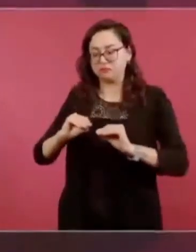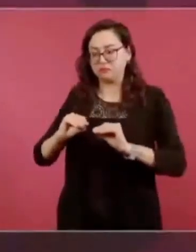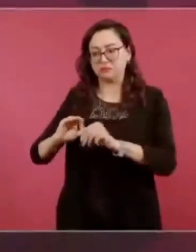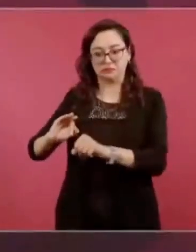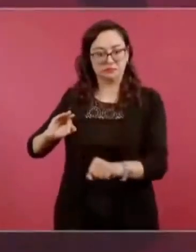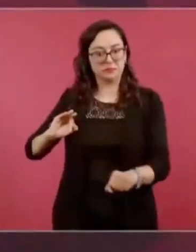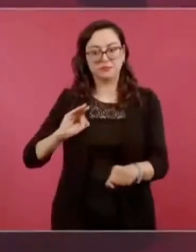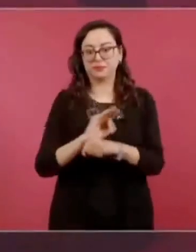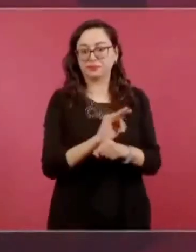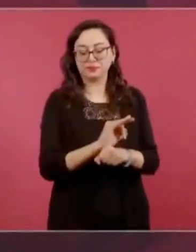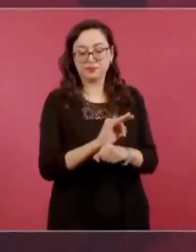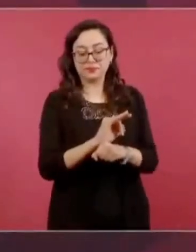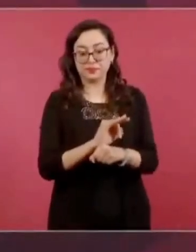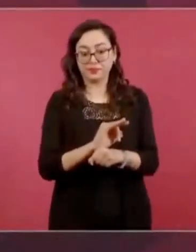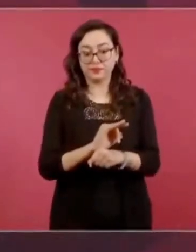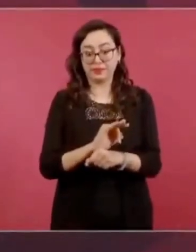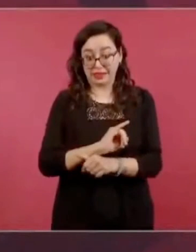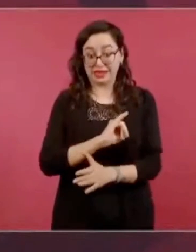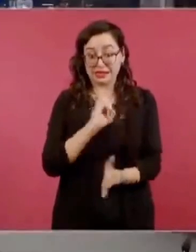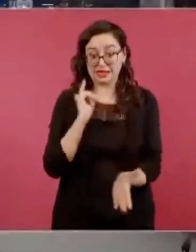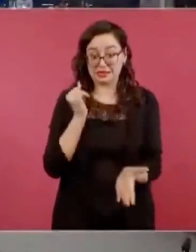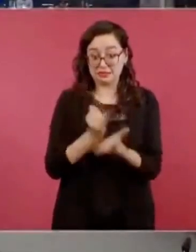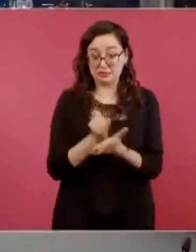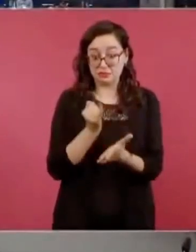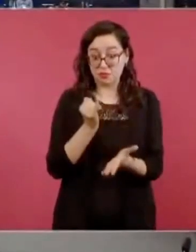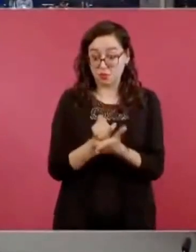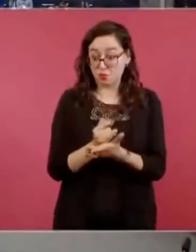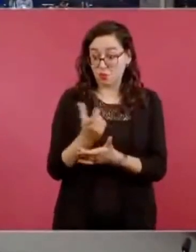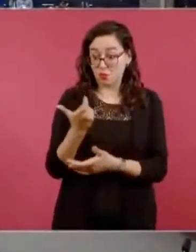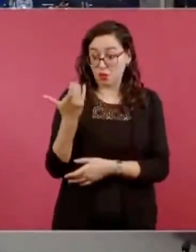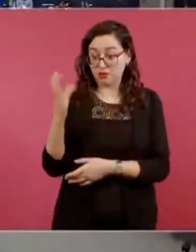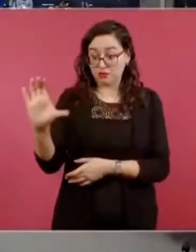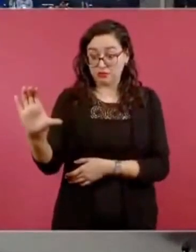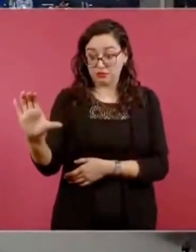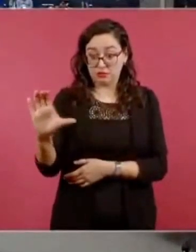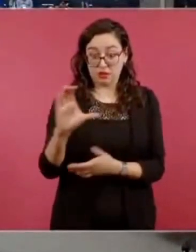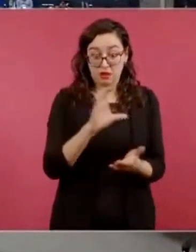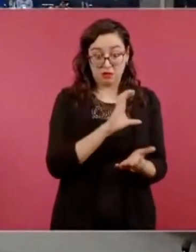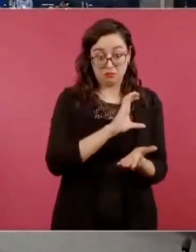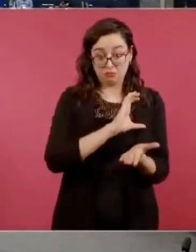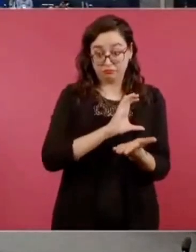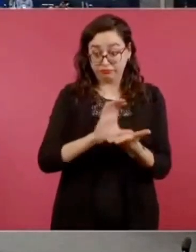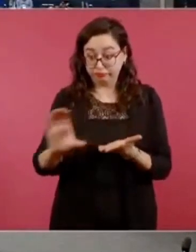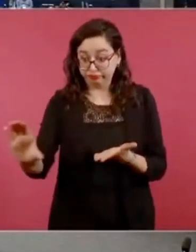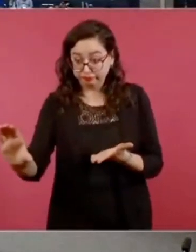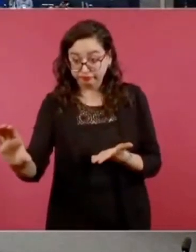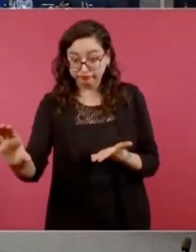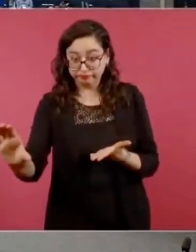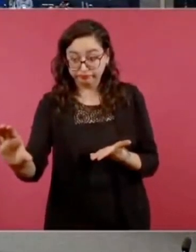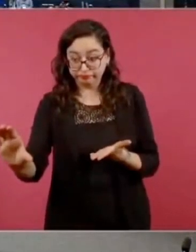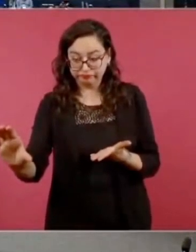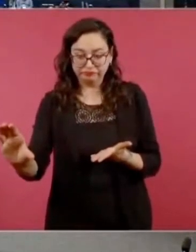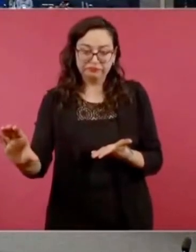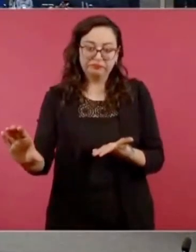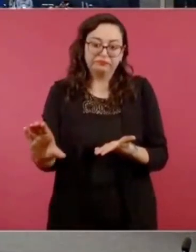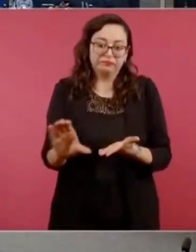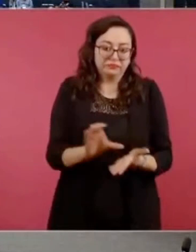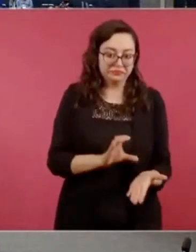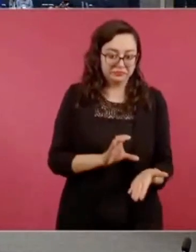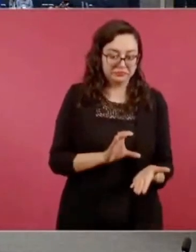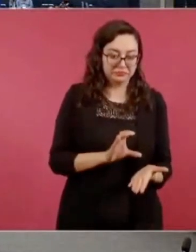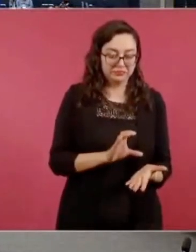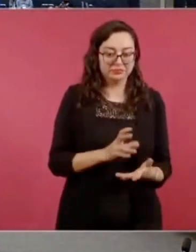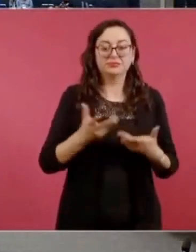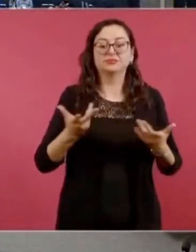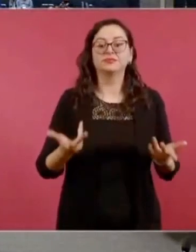el impuesto a Jugos del Valle, que además ¿quién